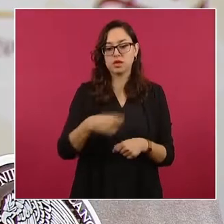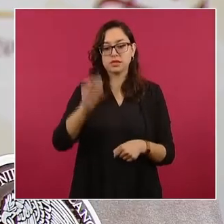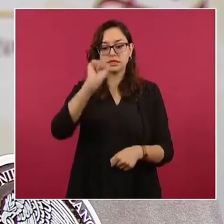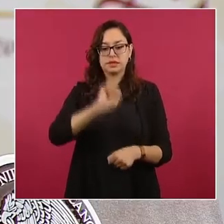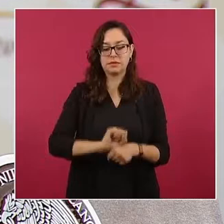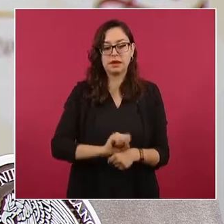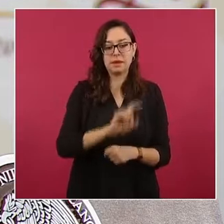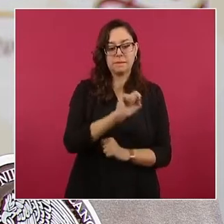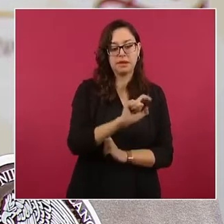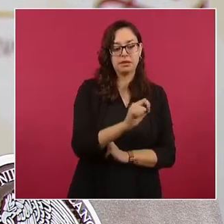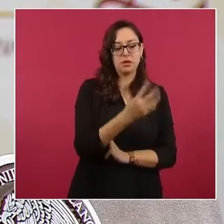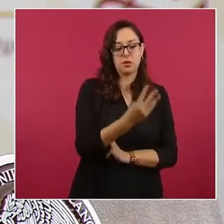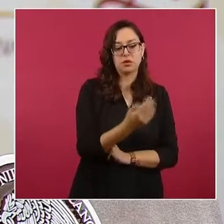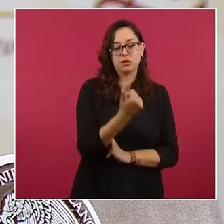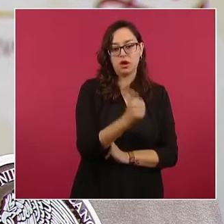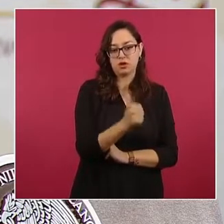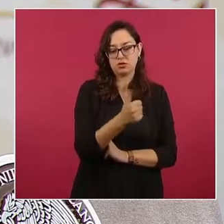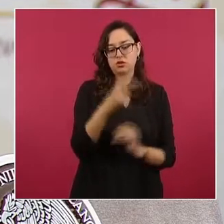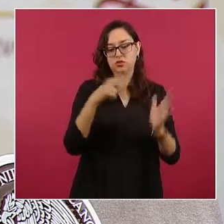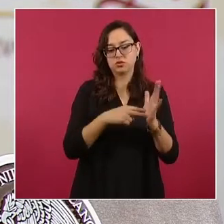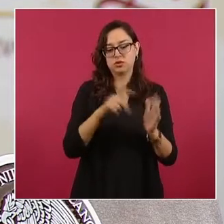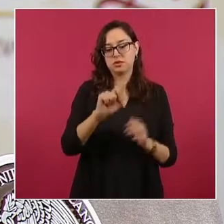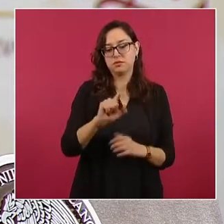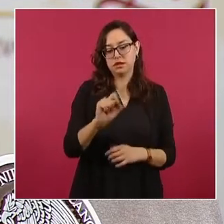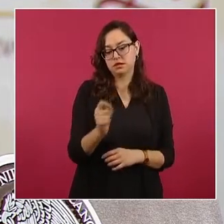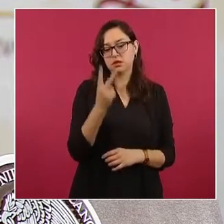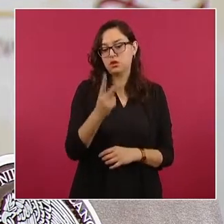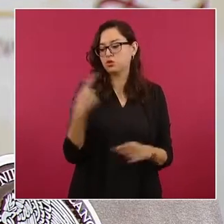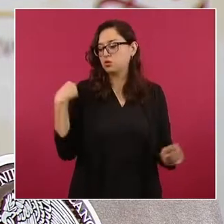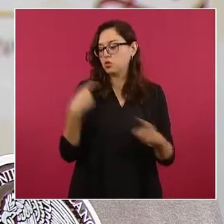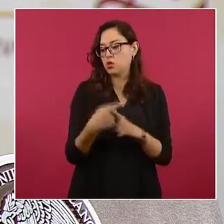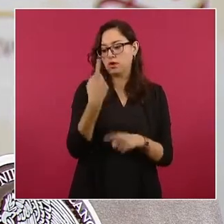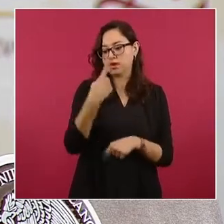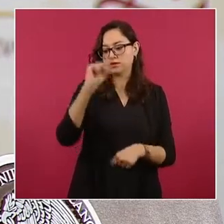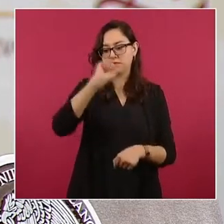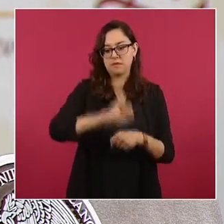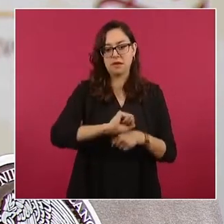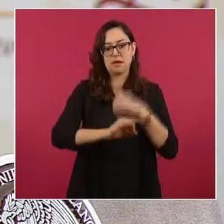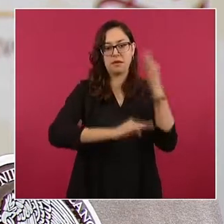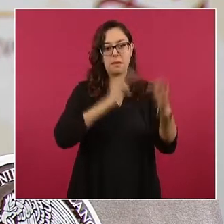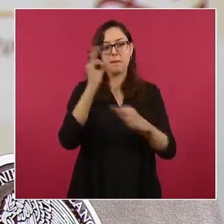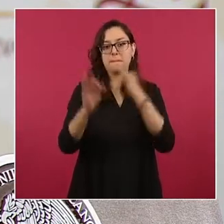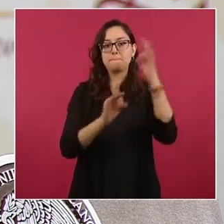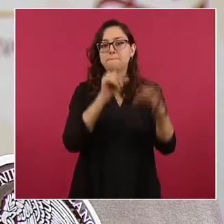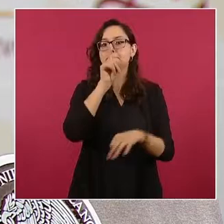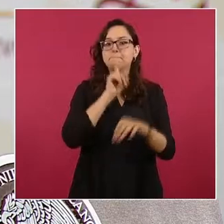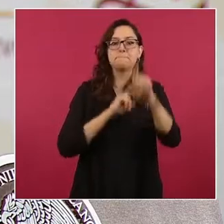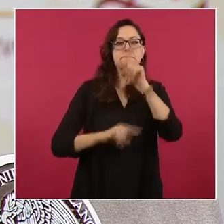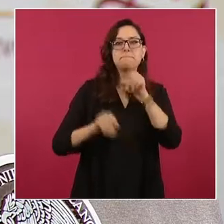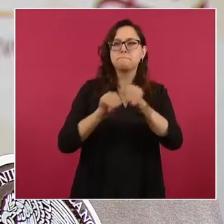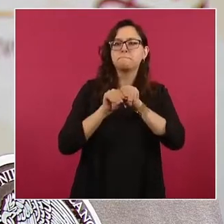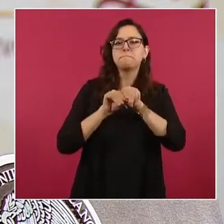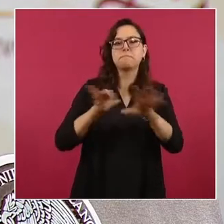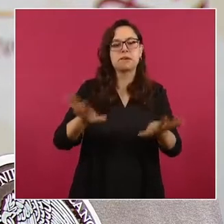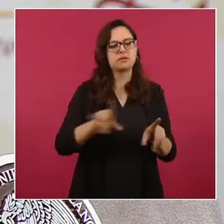24 de agosto de 2022? Vamos a iniciar con la primera.